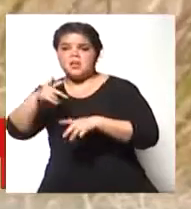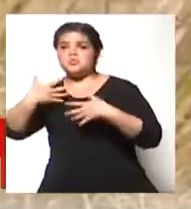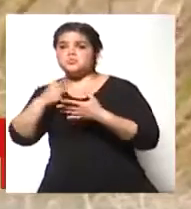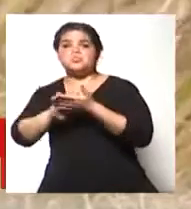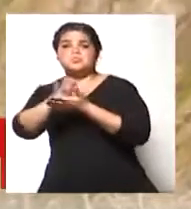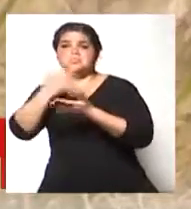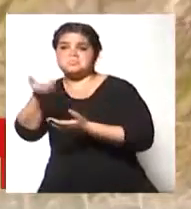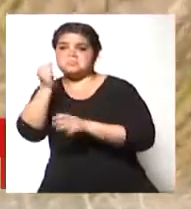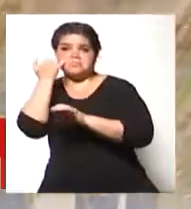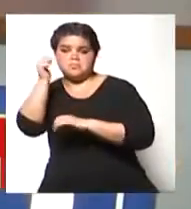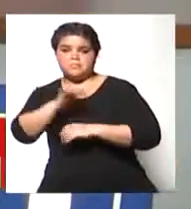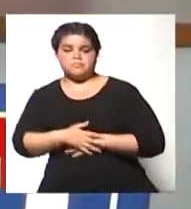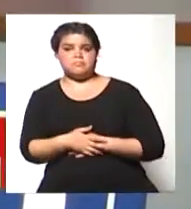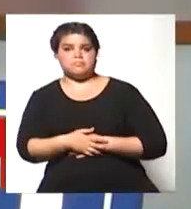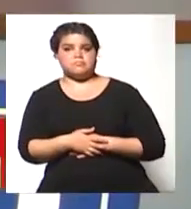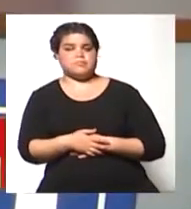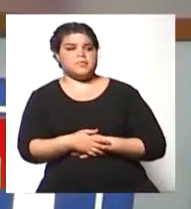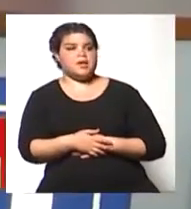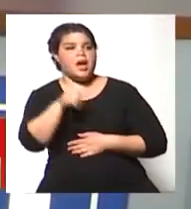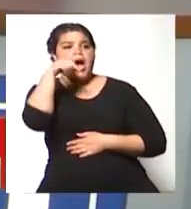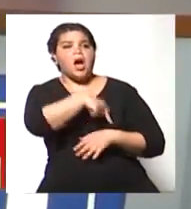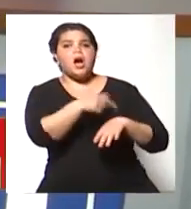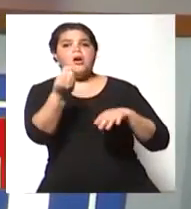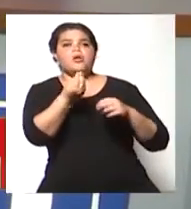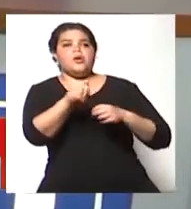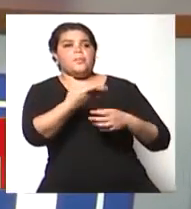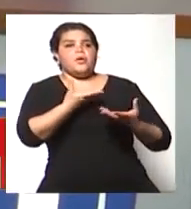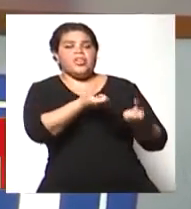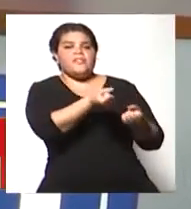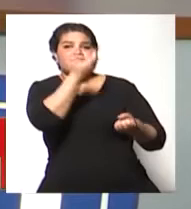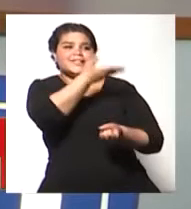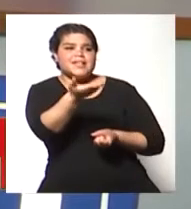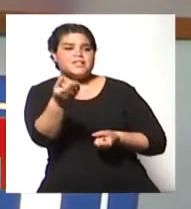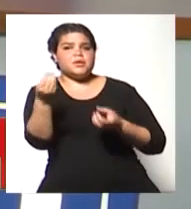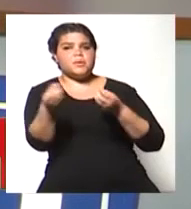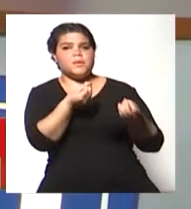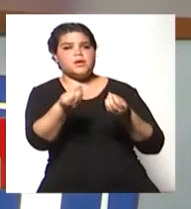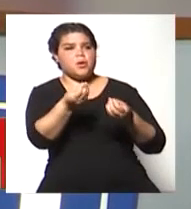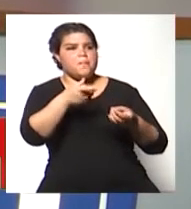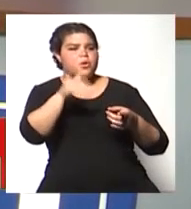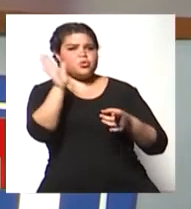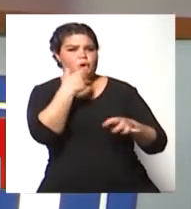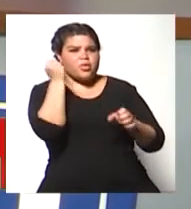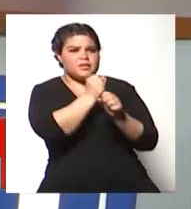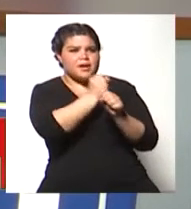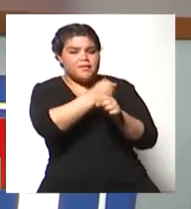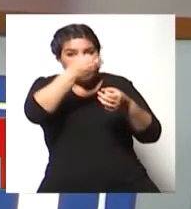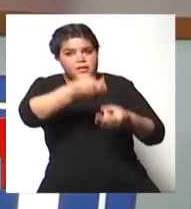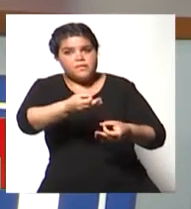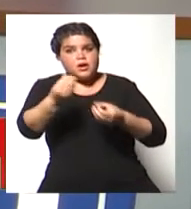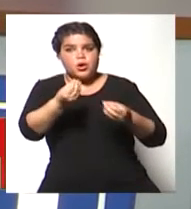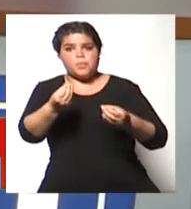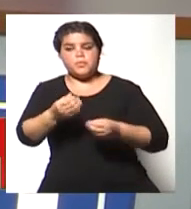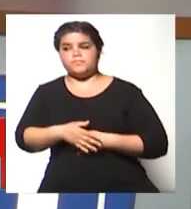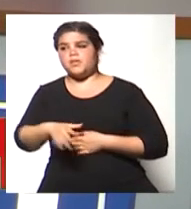así normal. Y a esta hora, ¿cómo está operando Defensa Civil? ¿Están todas las unidades trabajando? ¿Cómo está la situación en este momento? Yo te